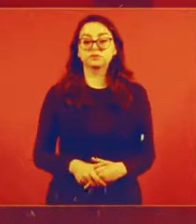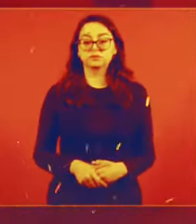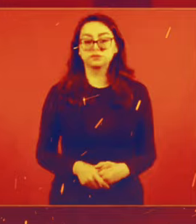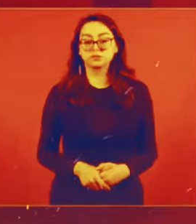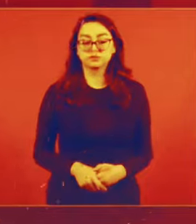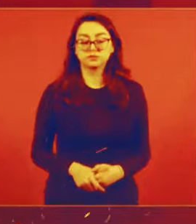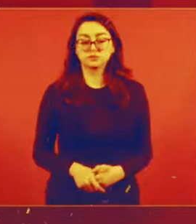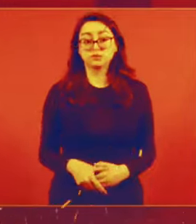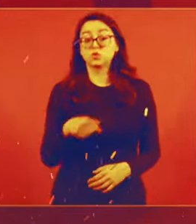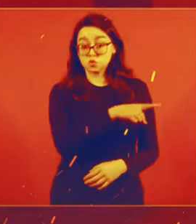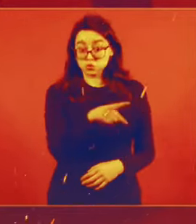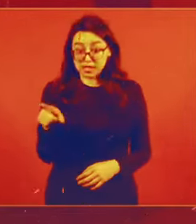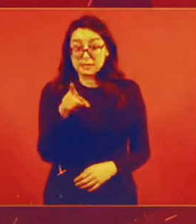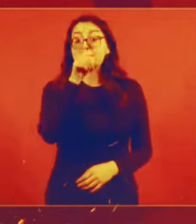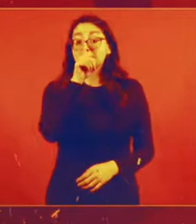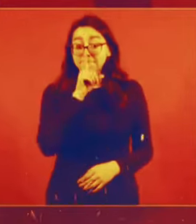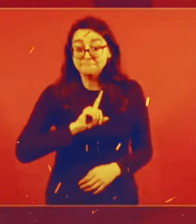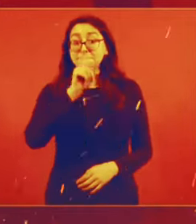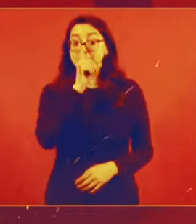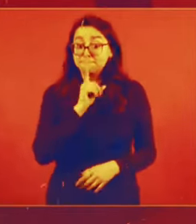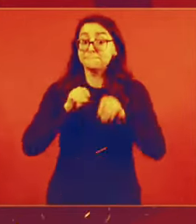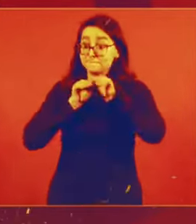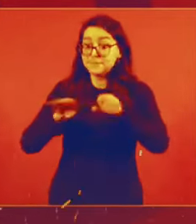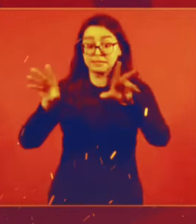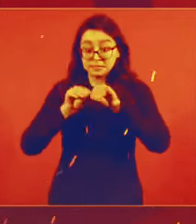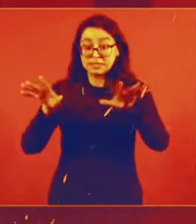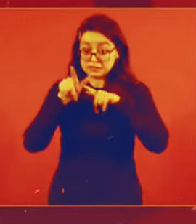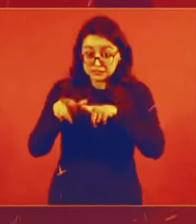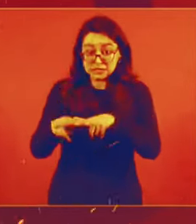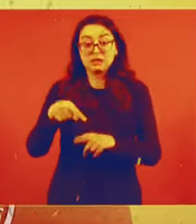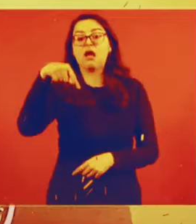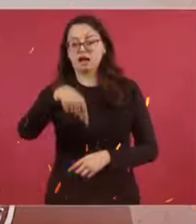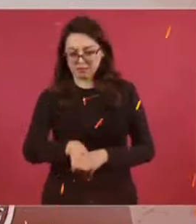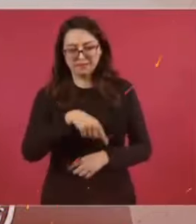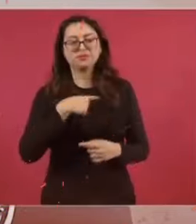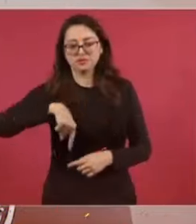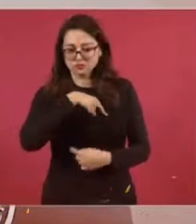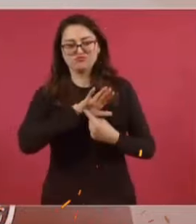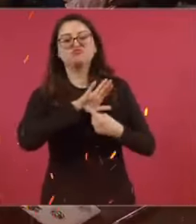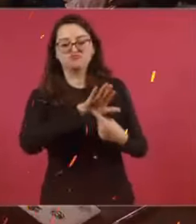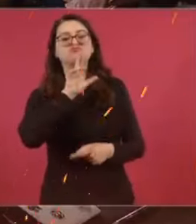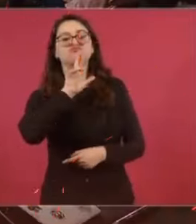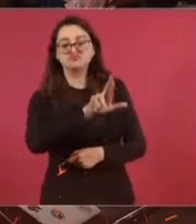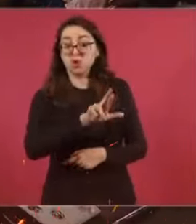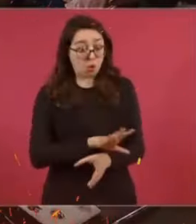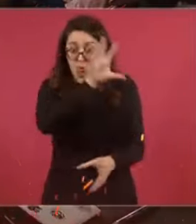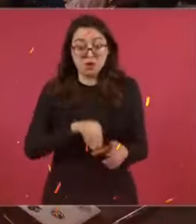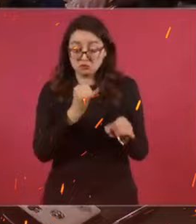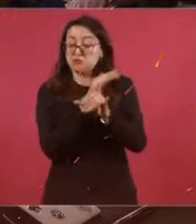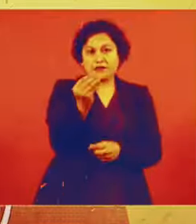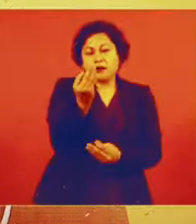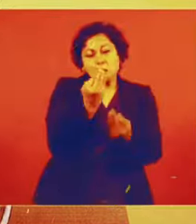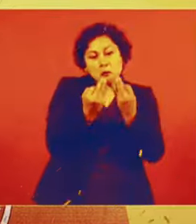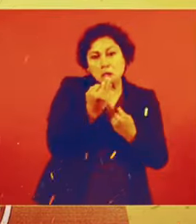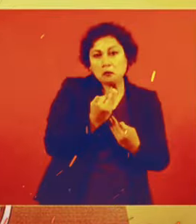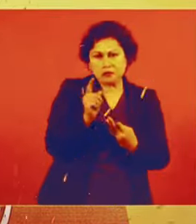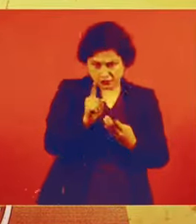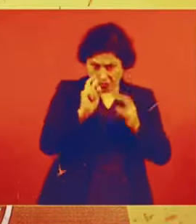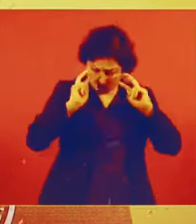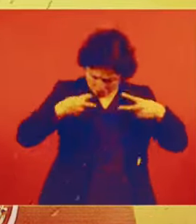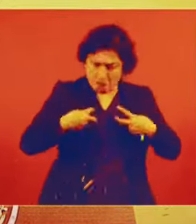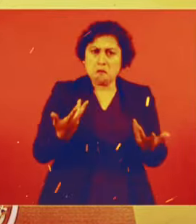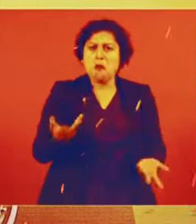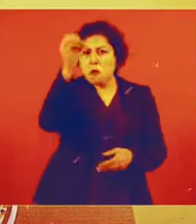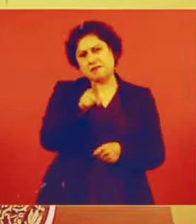calumnian, aquí hay réplica. Con todo, sea quien sea. Y